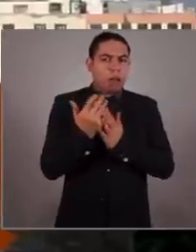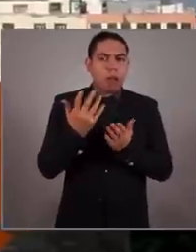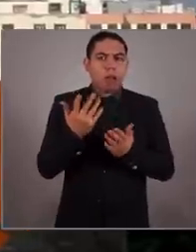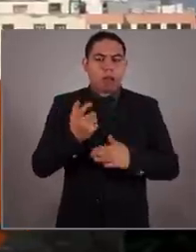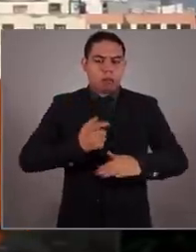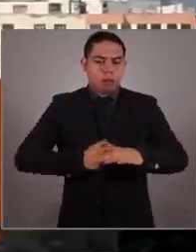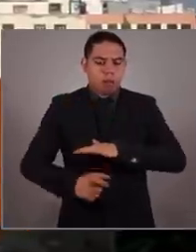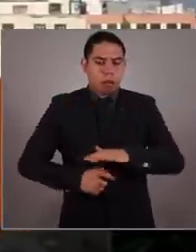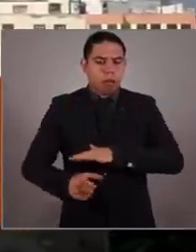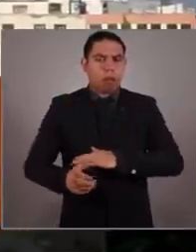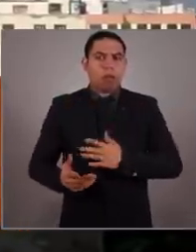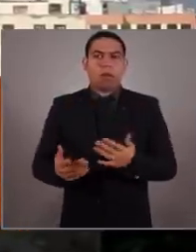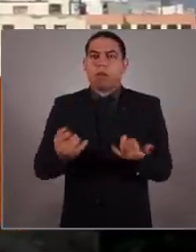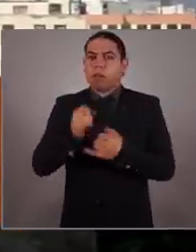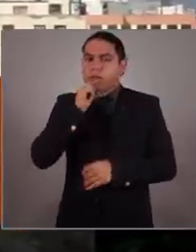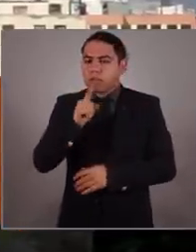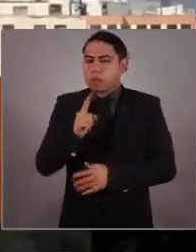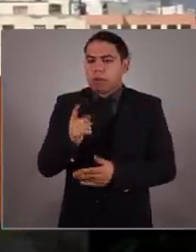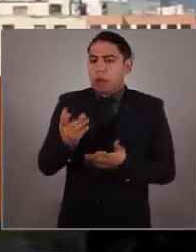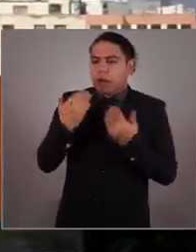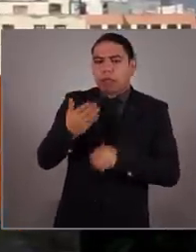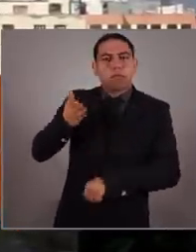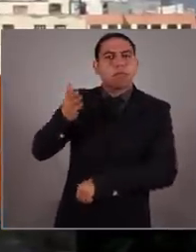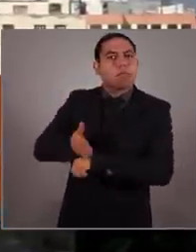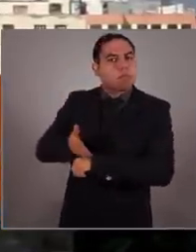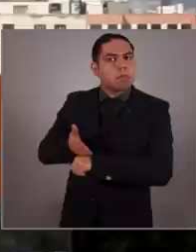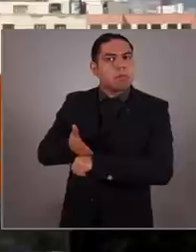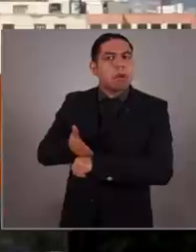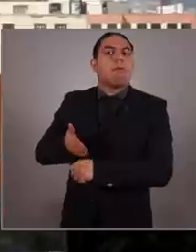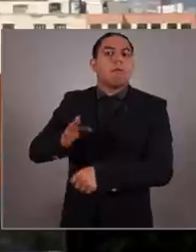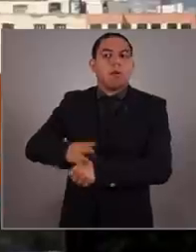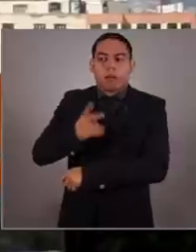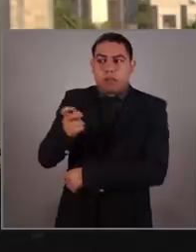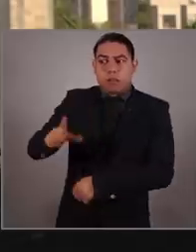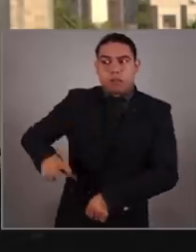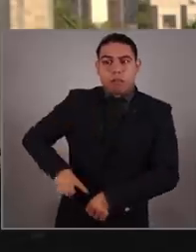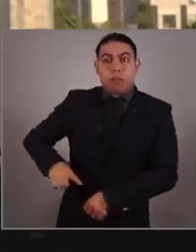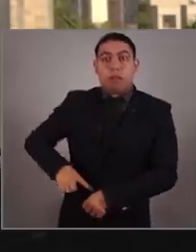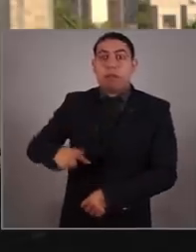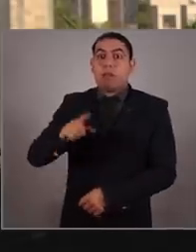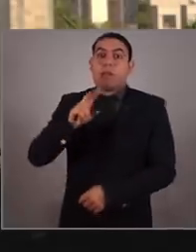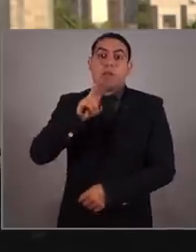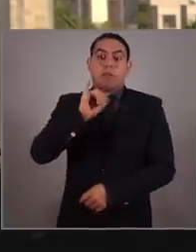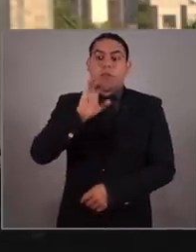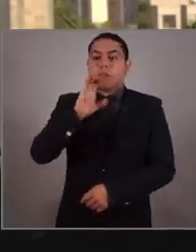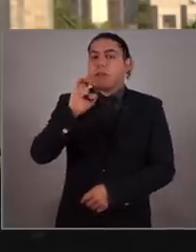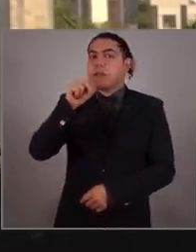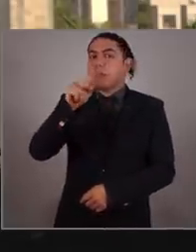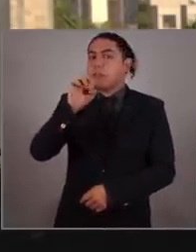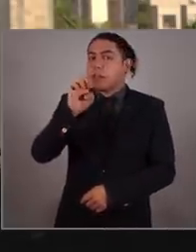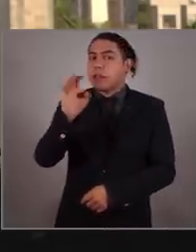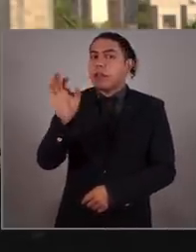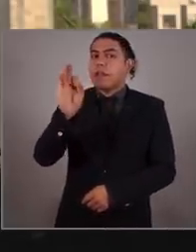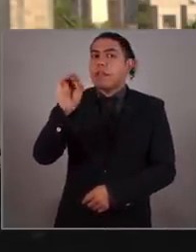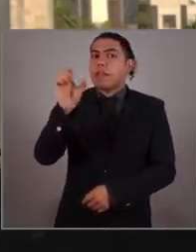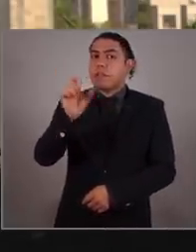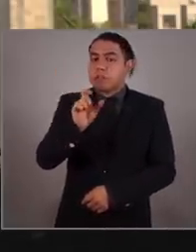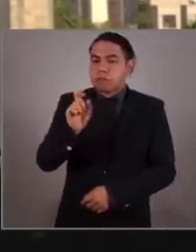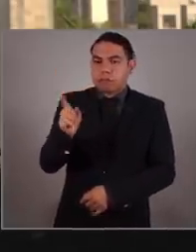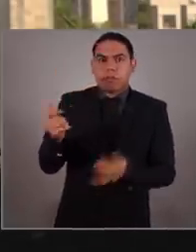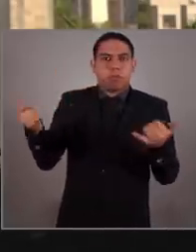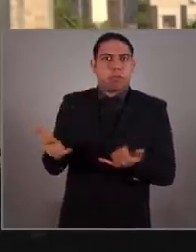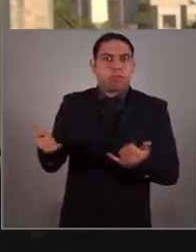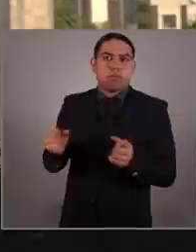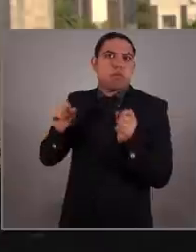excesos, la corrupción, la impunidad. El gobierno de Vicente Fox se